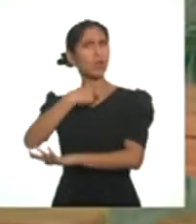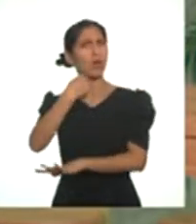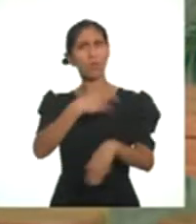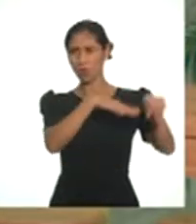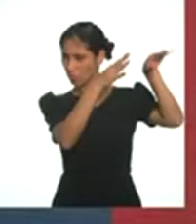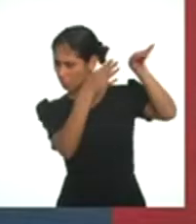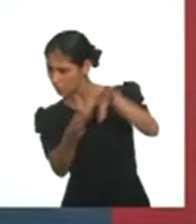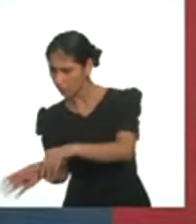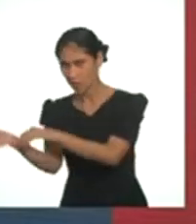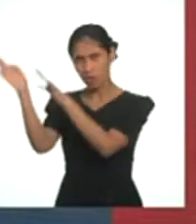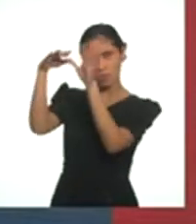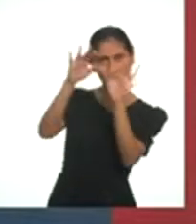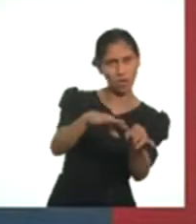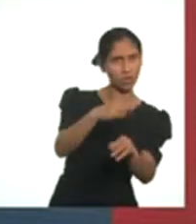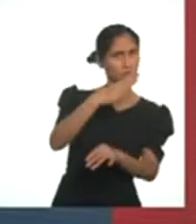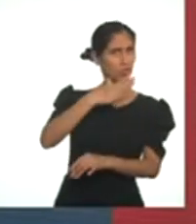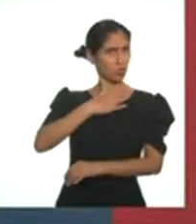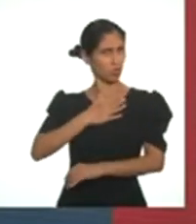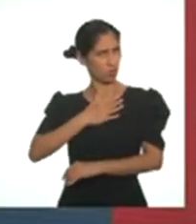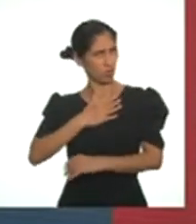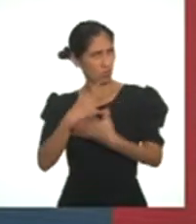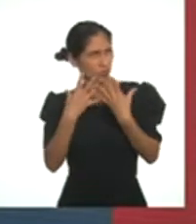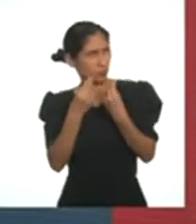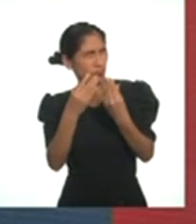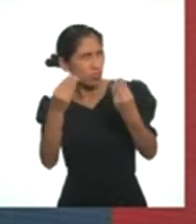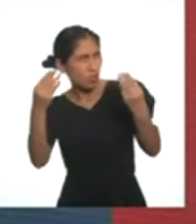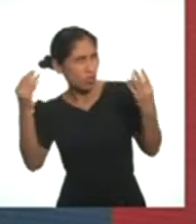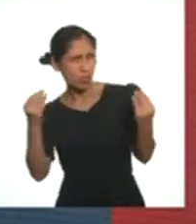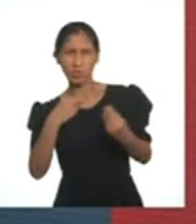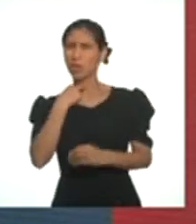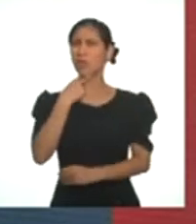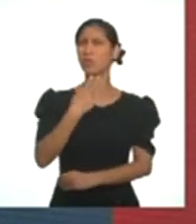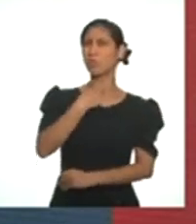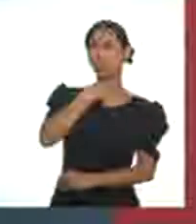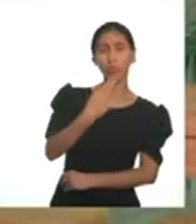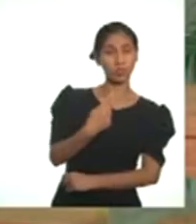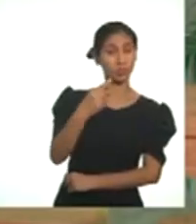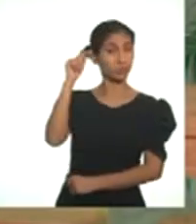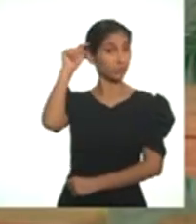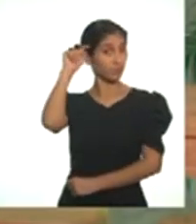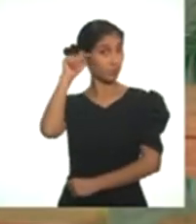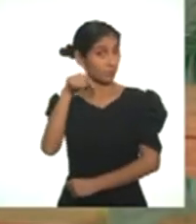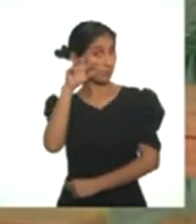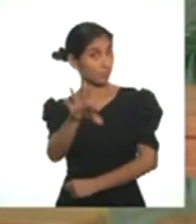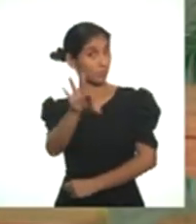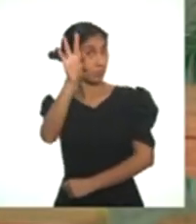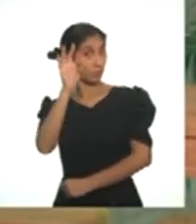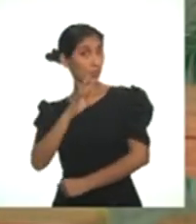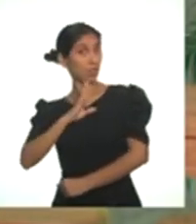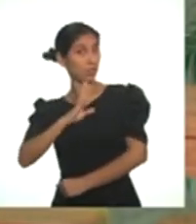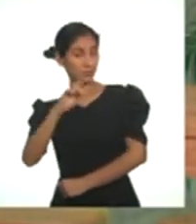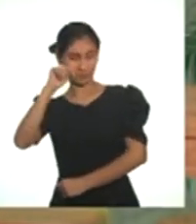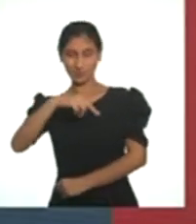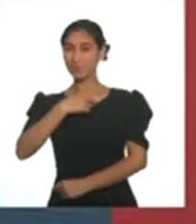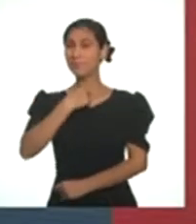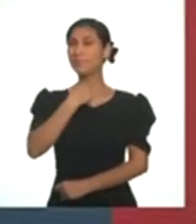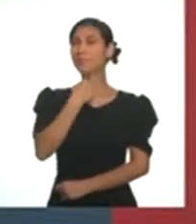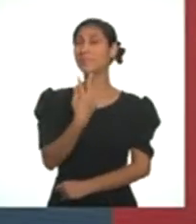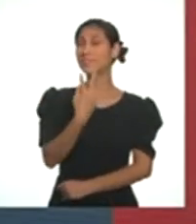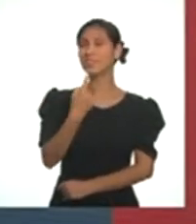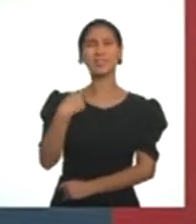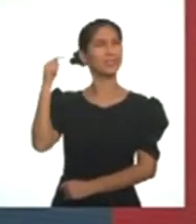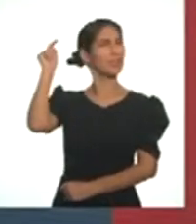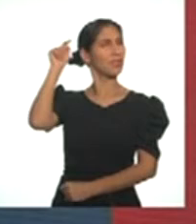costero. Yo soy muchas, muchas voces. Y hoy escogí hablar con esta voz.